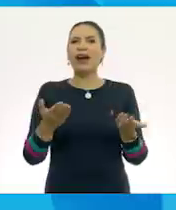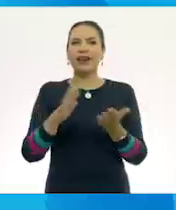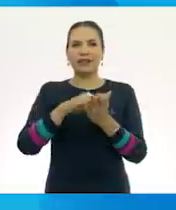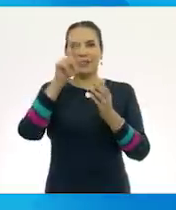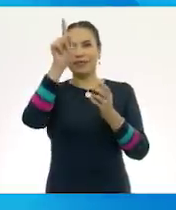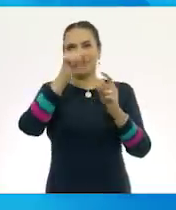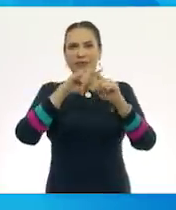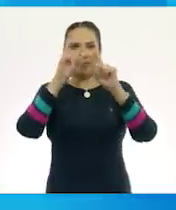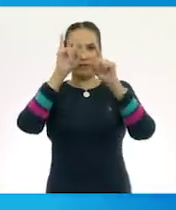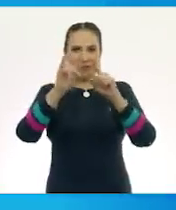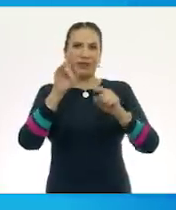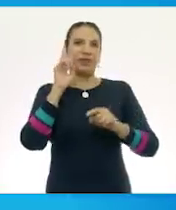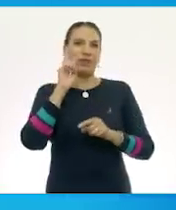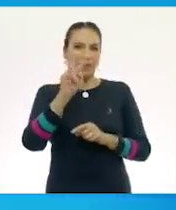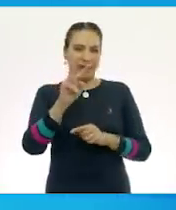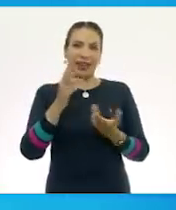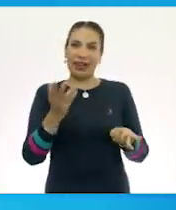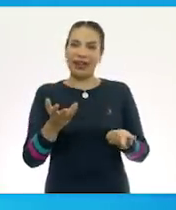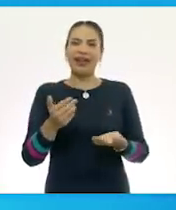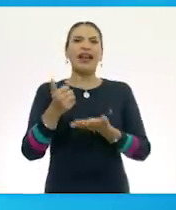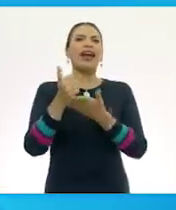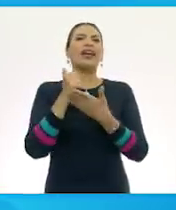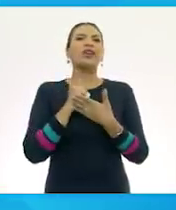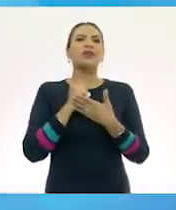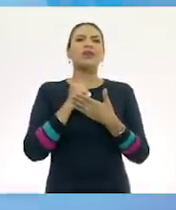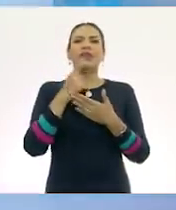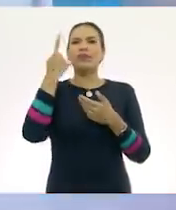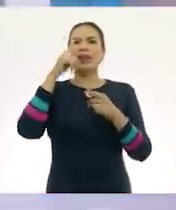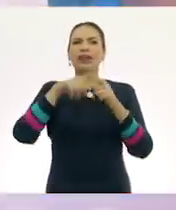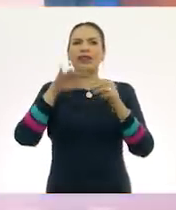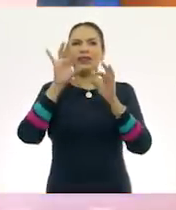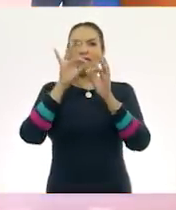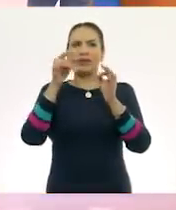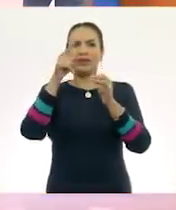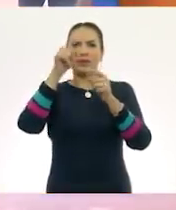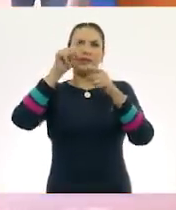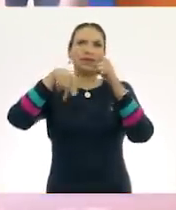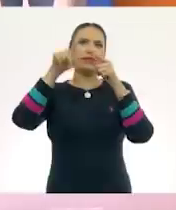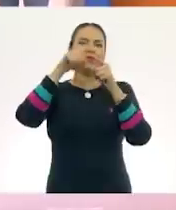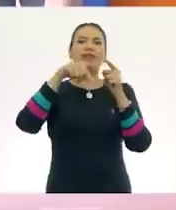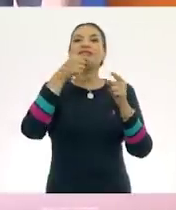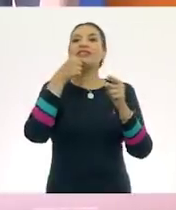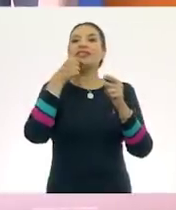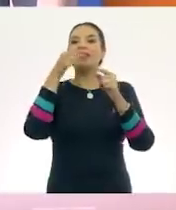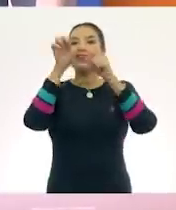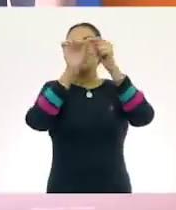el pizarrón mi propia página. ¿Te parece? ¿Me ayudas despegando la imagen de los niños?